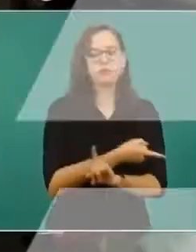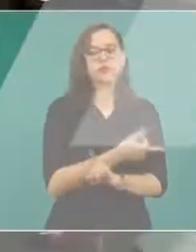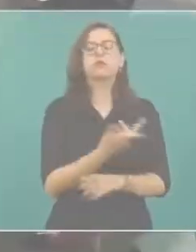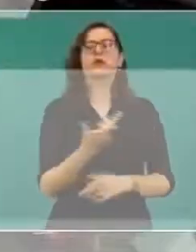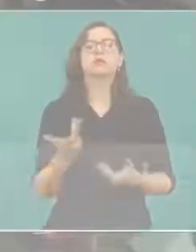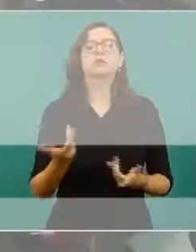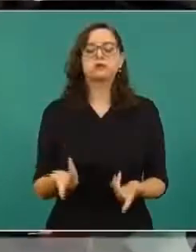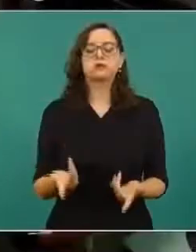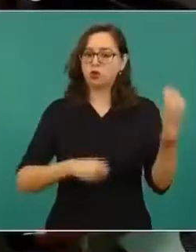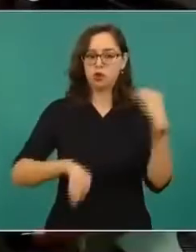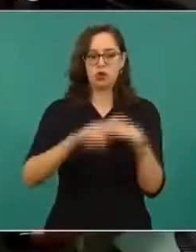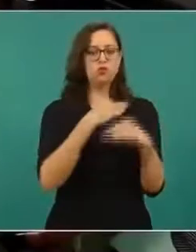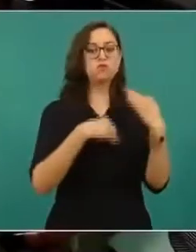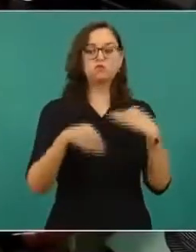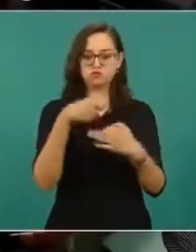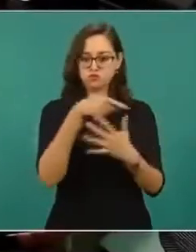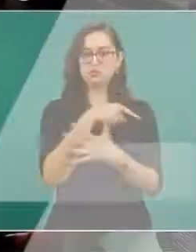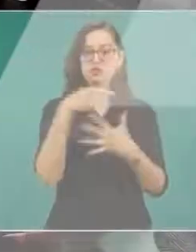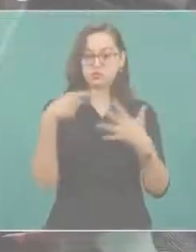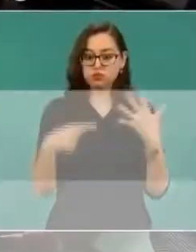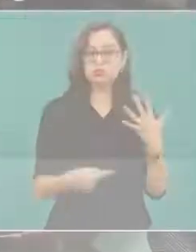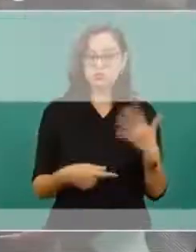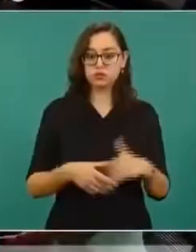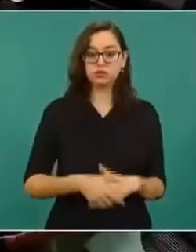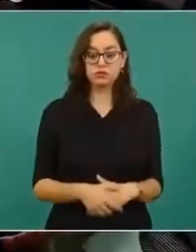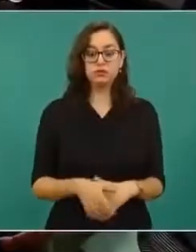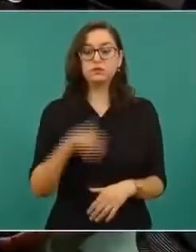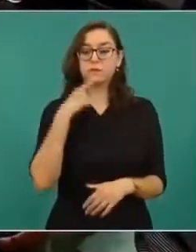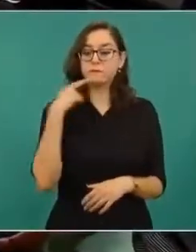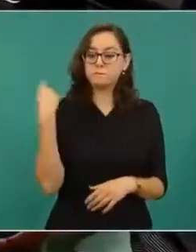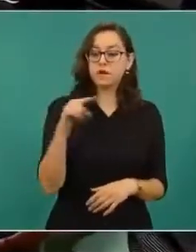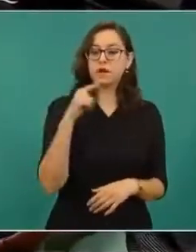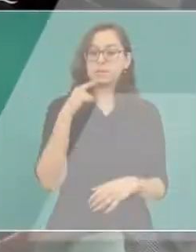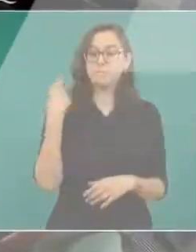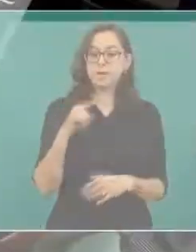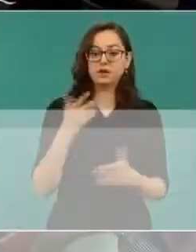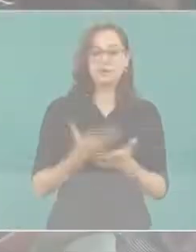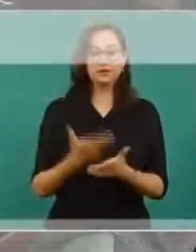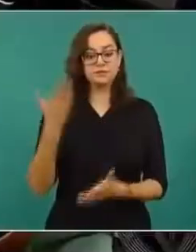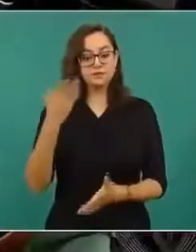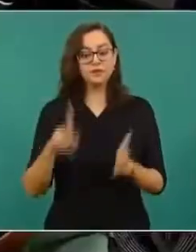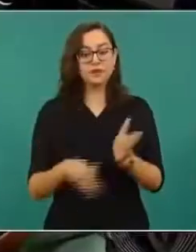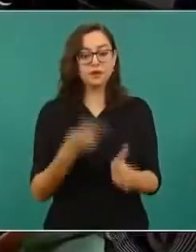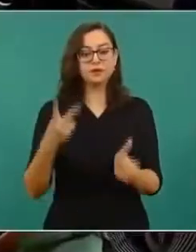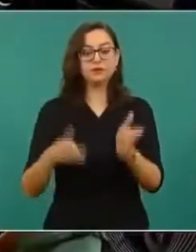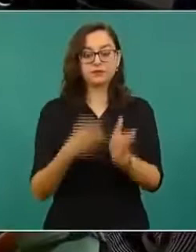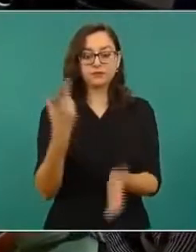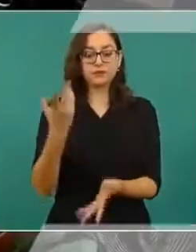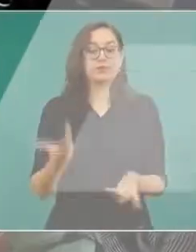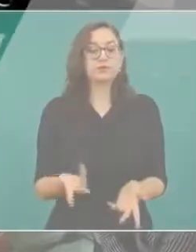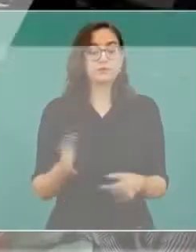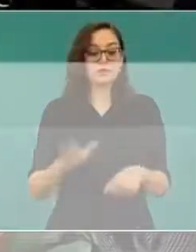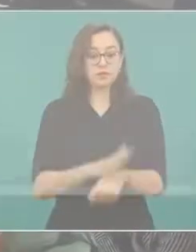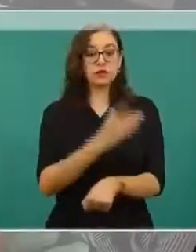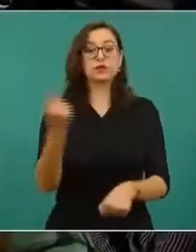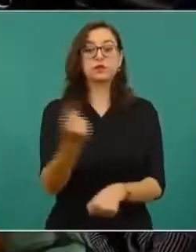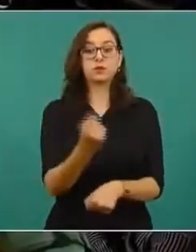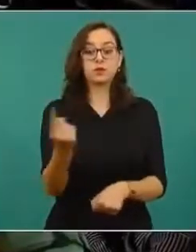se presentan denuncias, porque si no nosotros